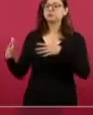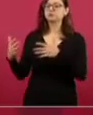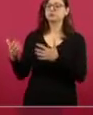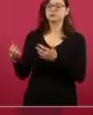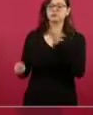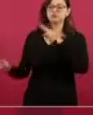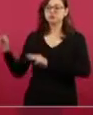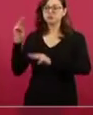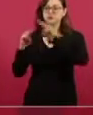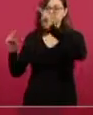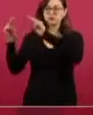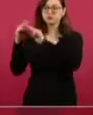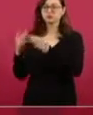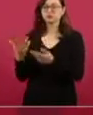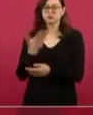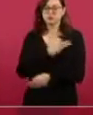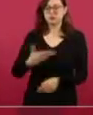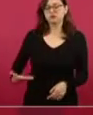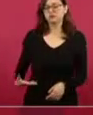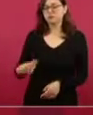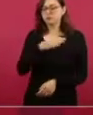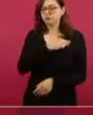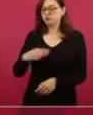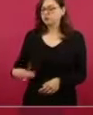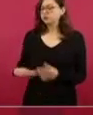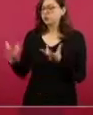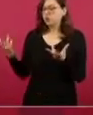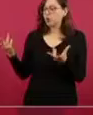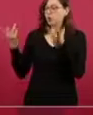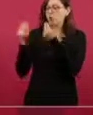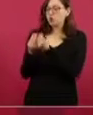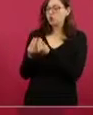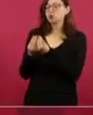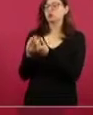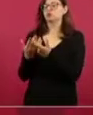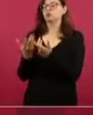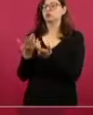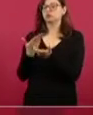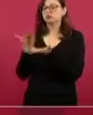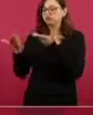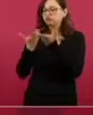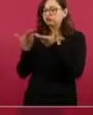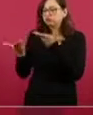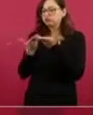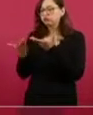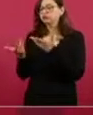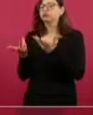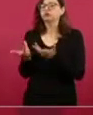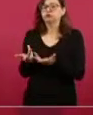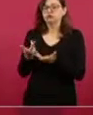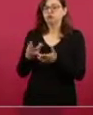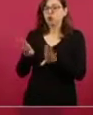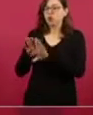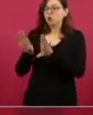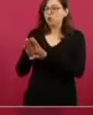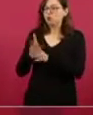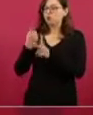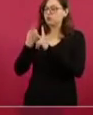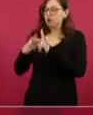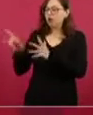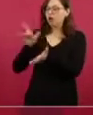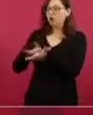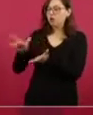quedamos en dar a conocer hoy el plan de reconstrucción